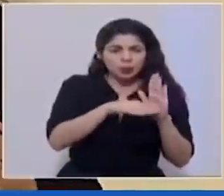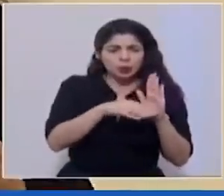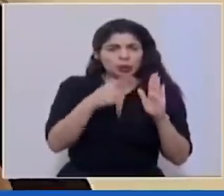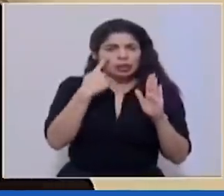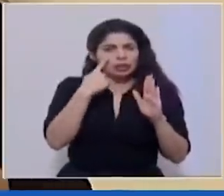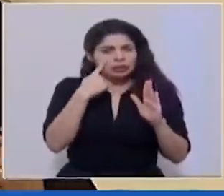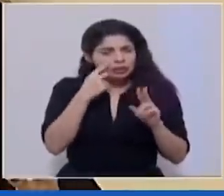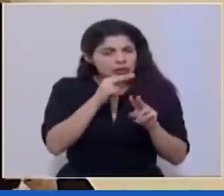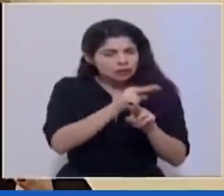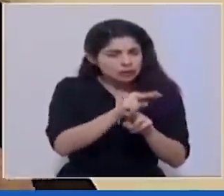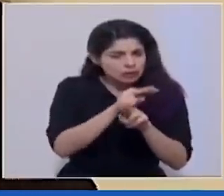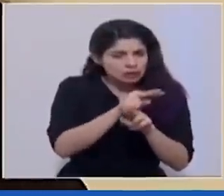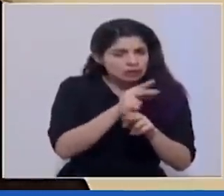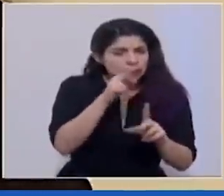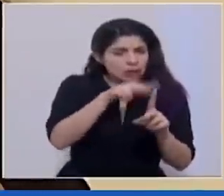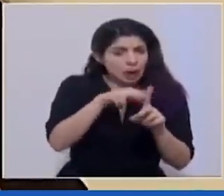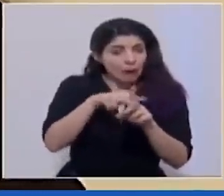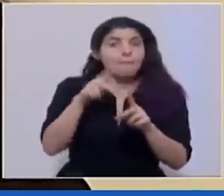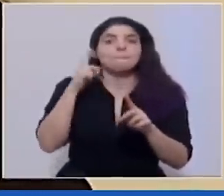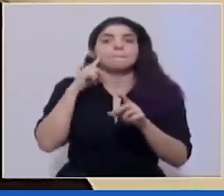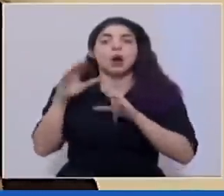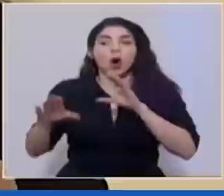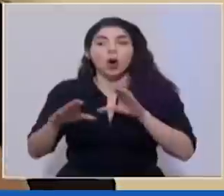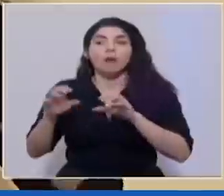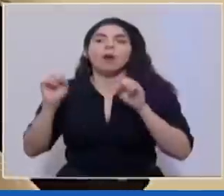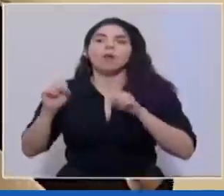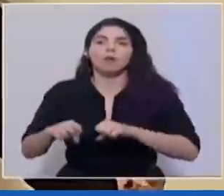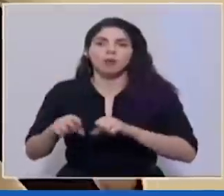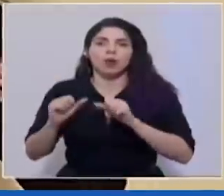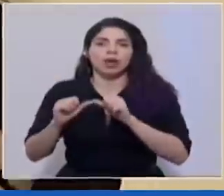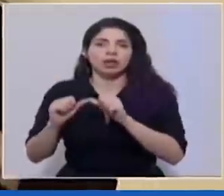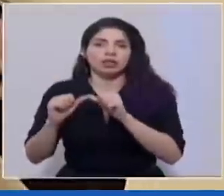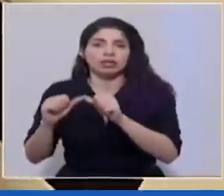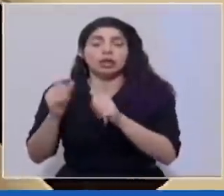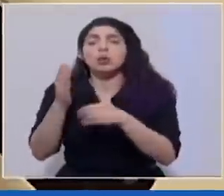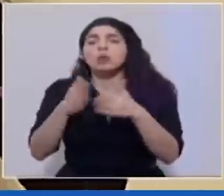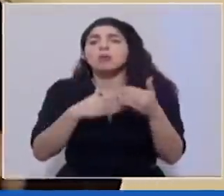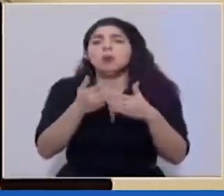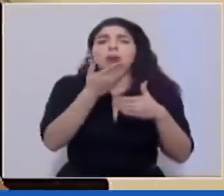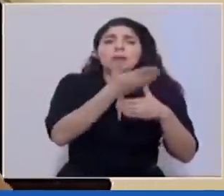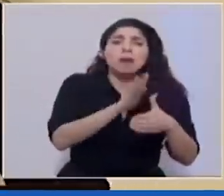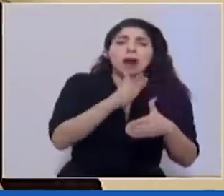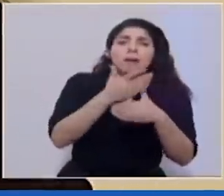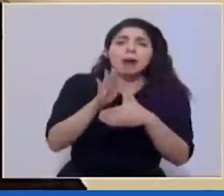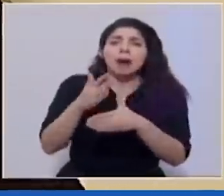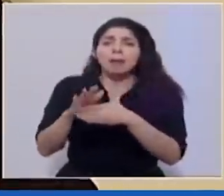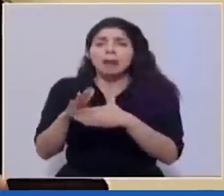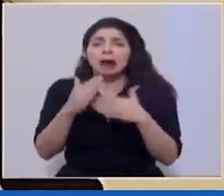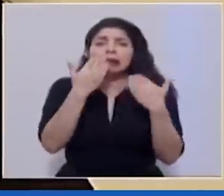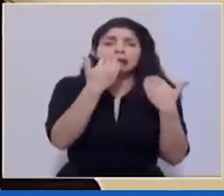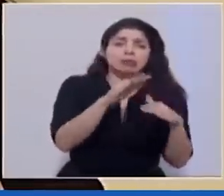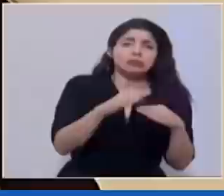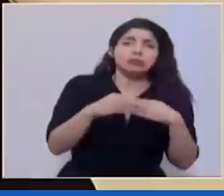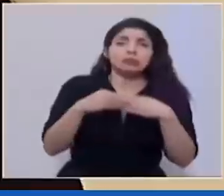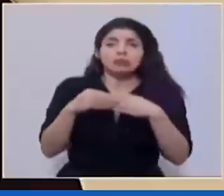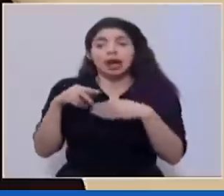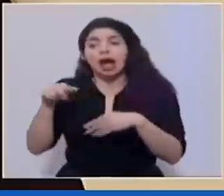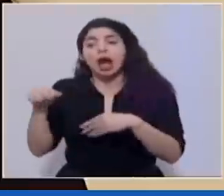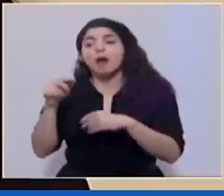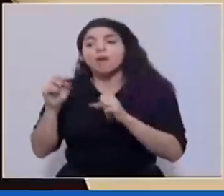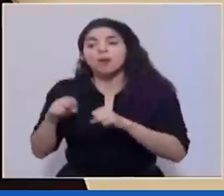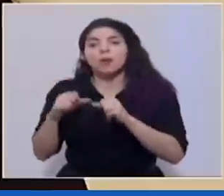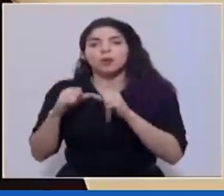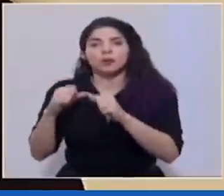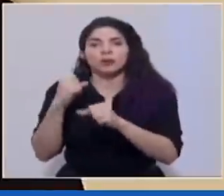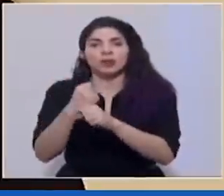poder mantener ciertas actividades comerciales aún en determinadas fases de ese baile y martillo en operación es ahí